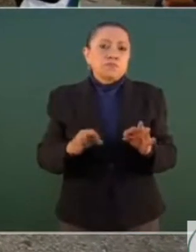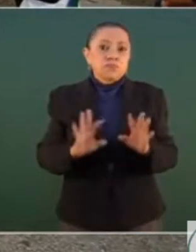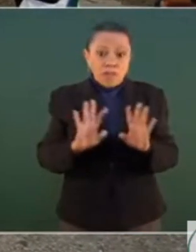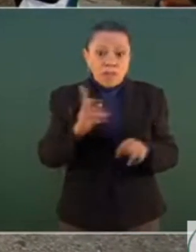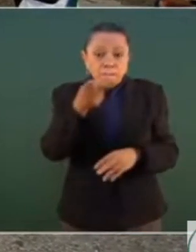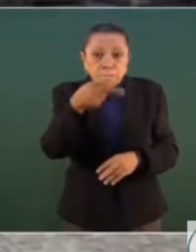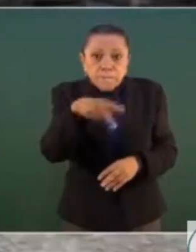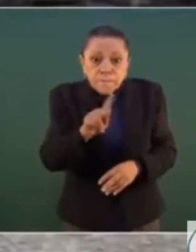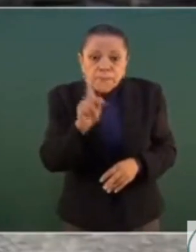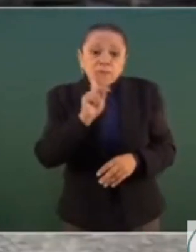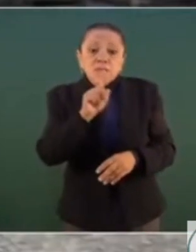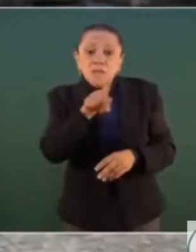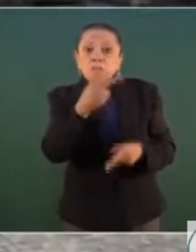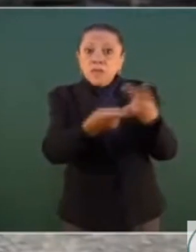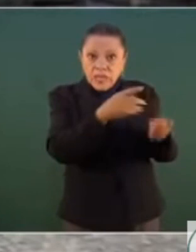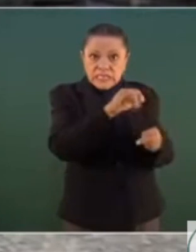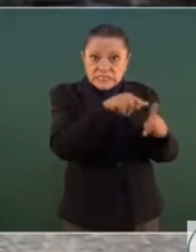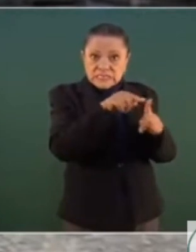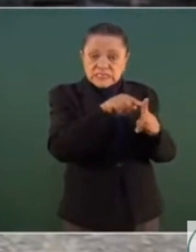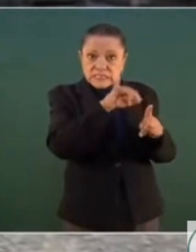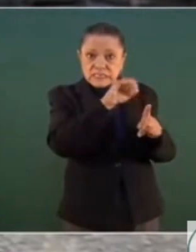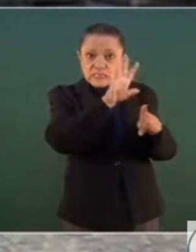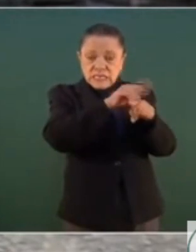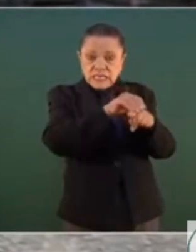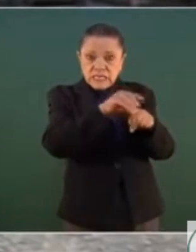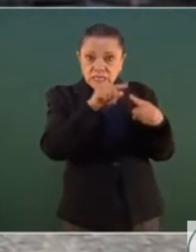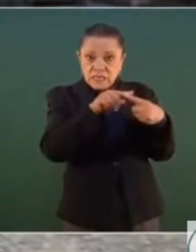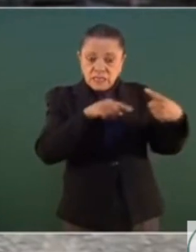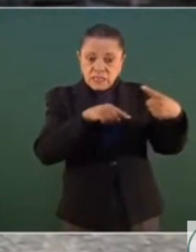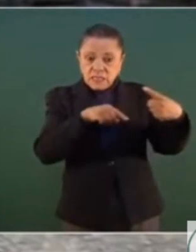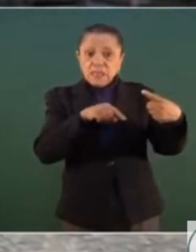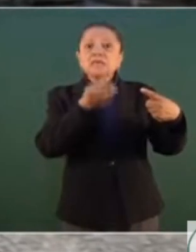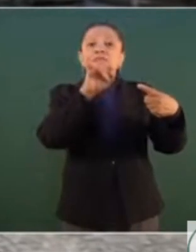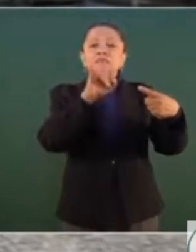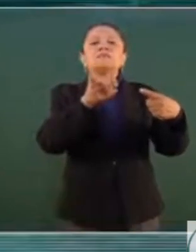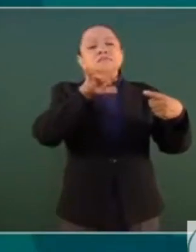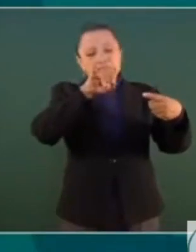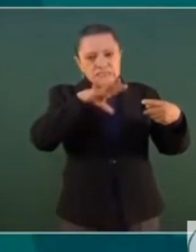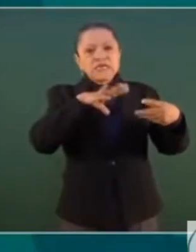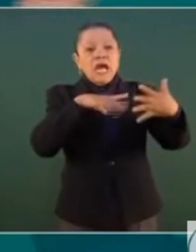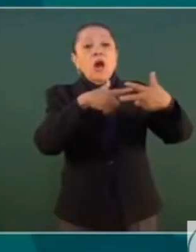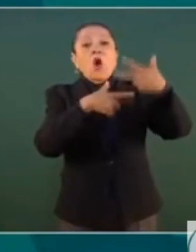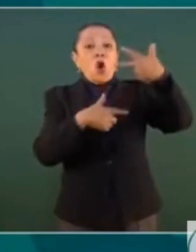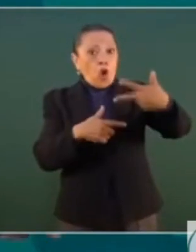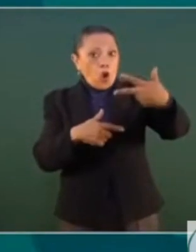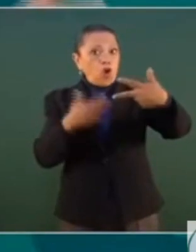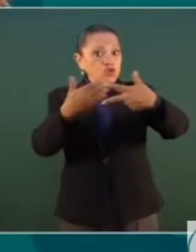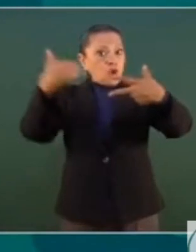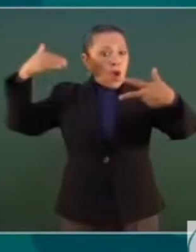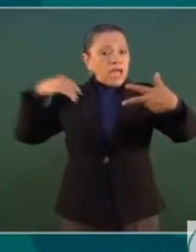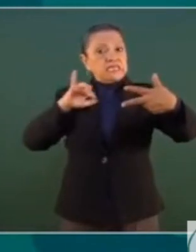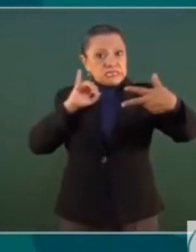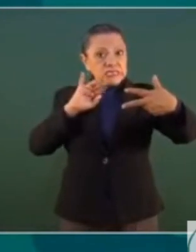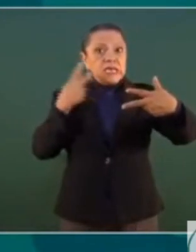¿esa concesión sí se mantendría? Hay ocho concesiones otorgadas con anterioridad.